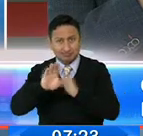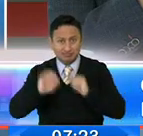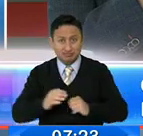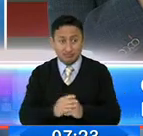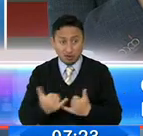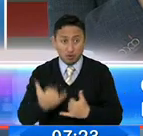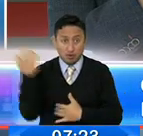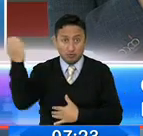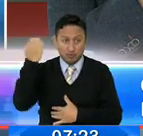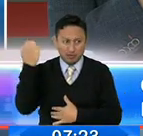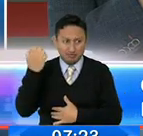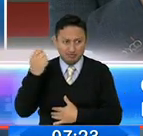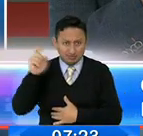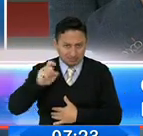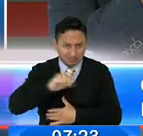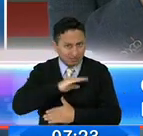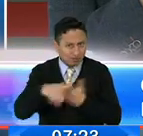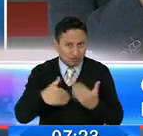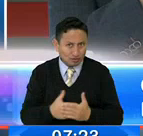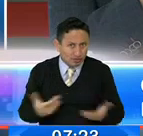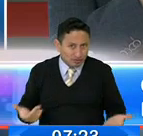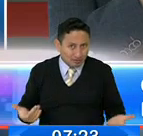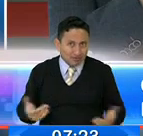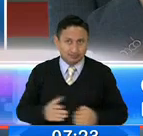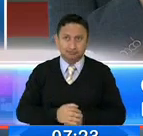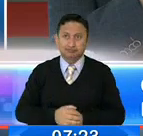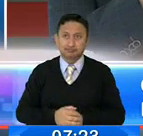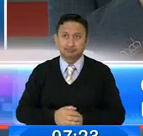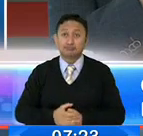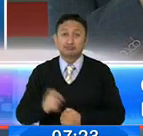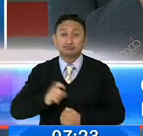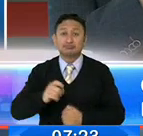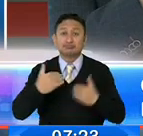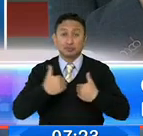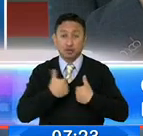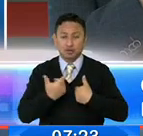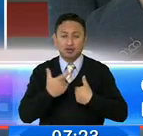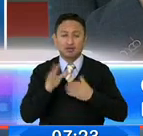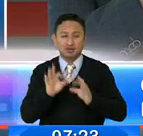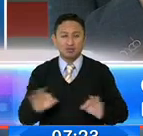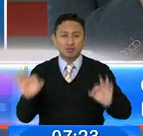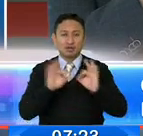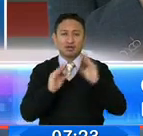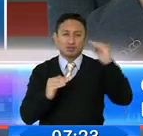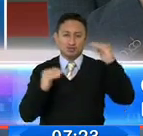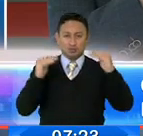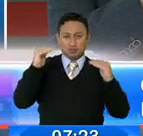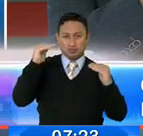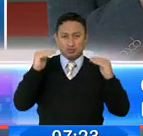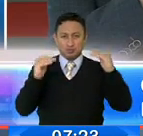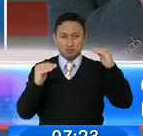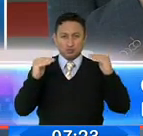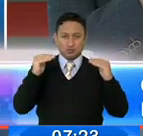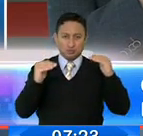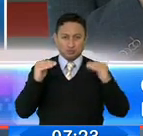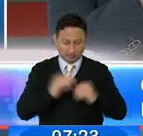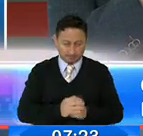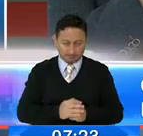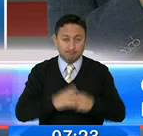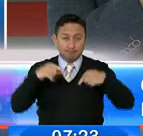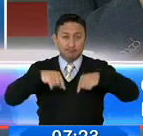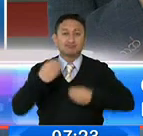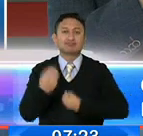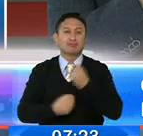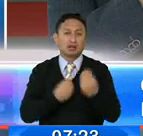pandemia ahora todos necesitamos. O sea, hay que tener un equilibrio bastante básico en eso. Entonces lo que nosotros hacemos en este